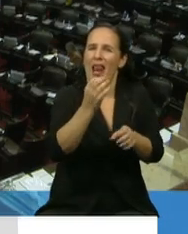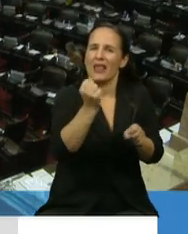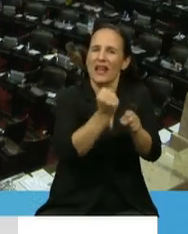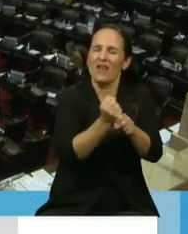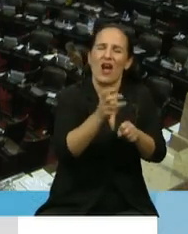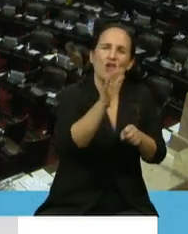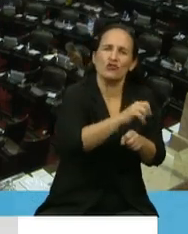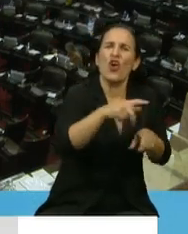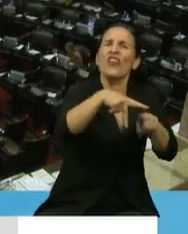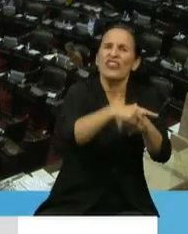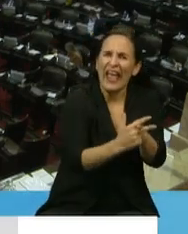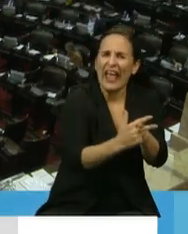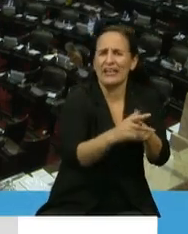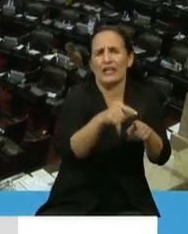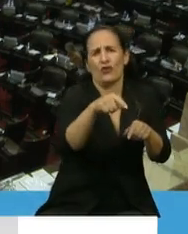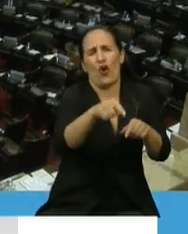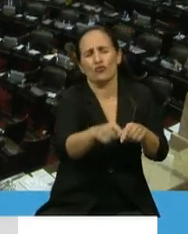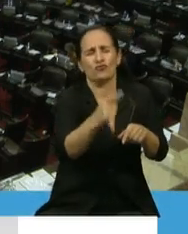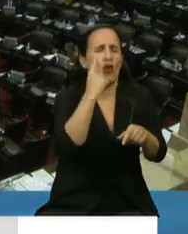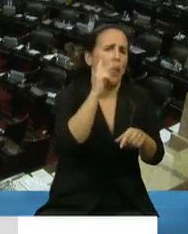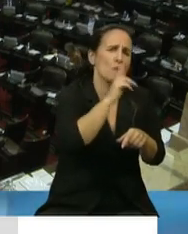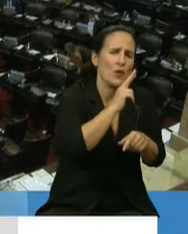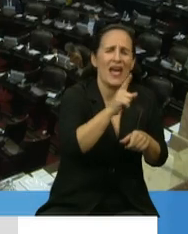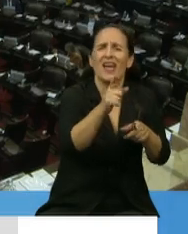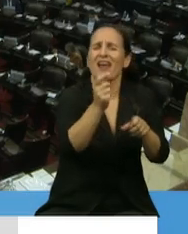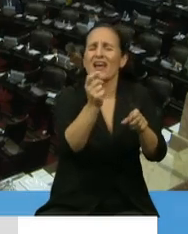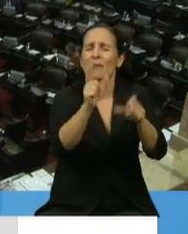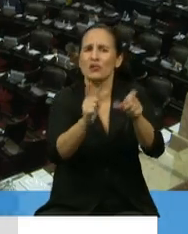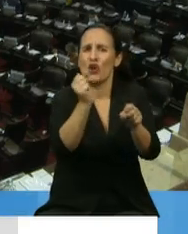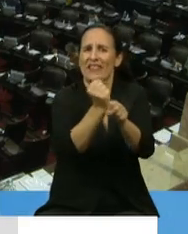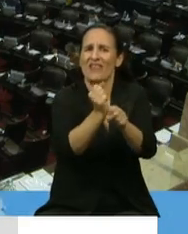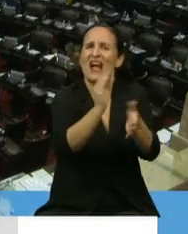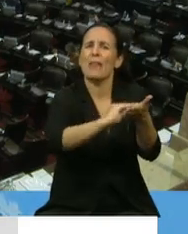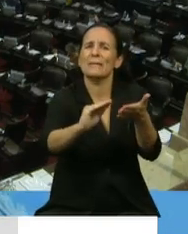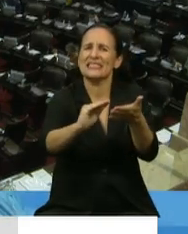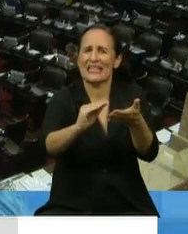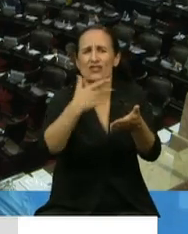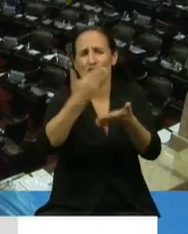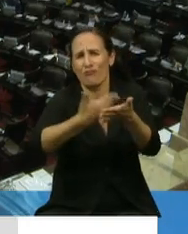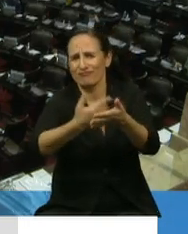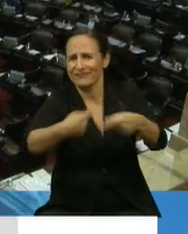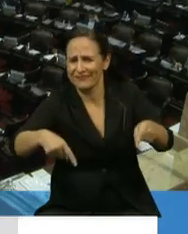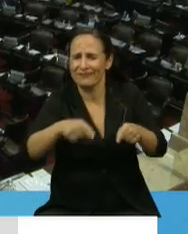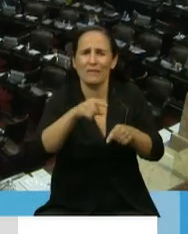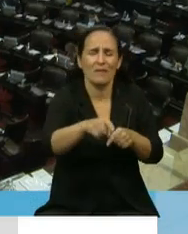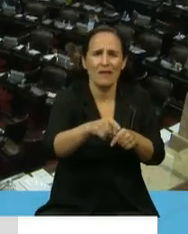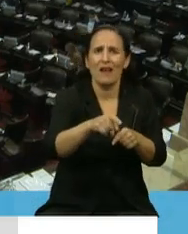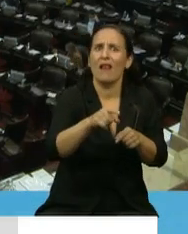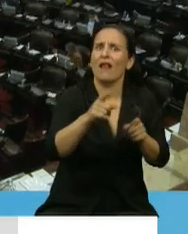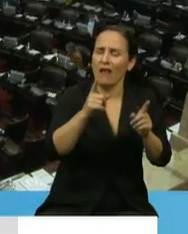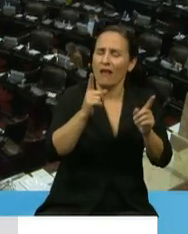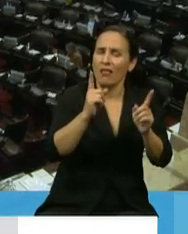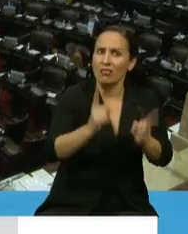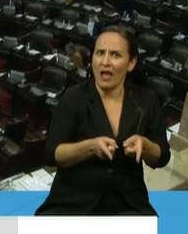técnicas, de todo el sistema de salud, de administrativos, administrativas, sino también poner en valor la